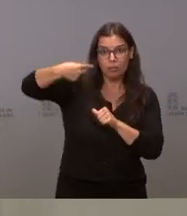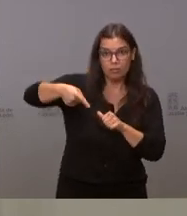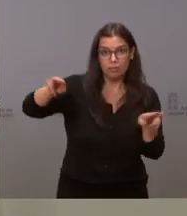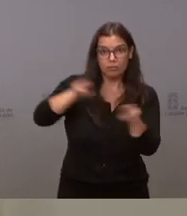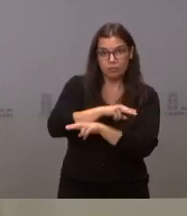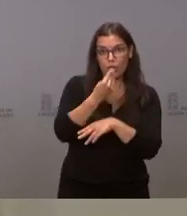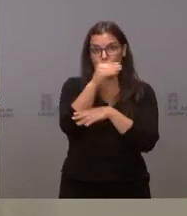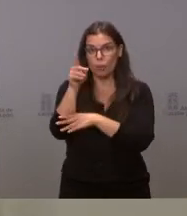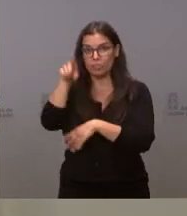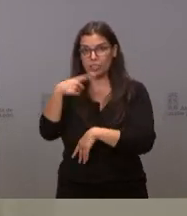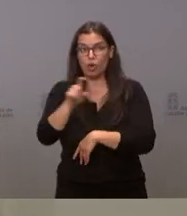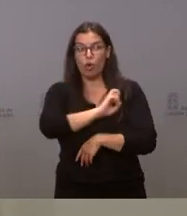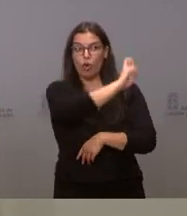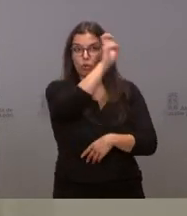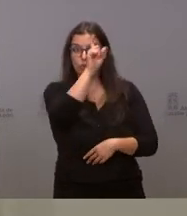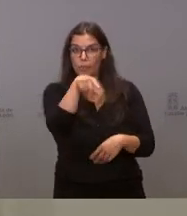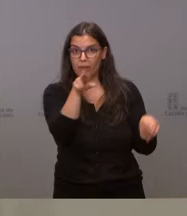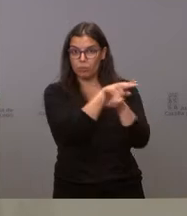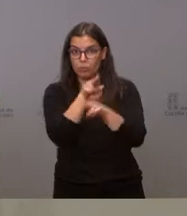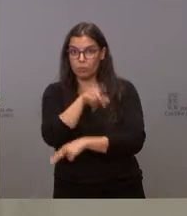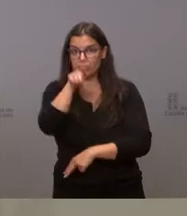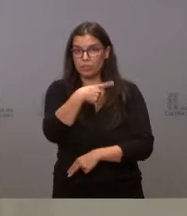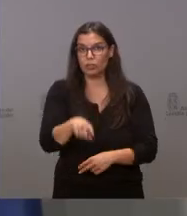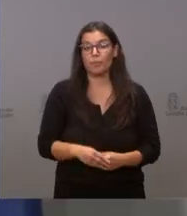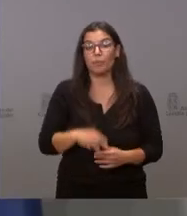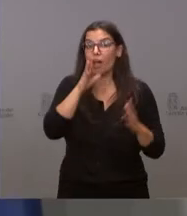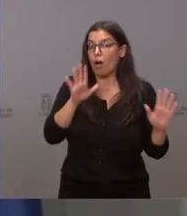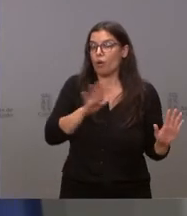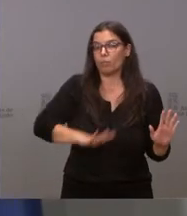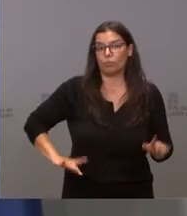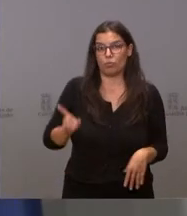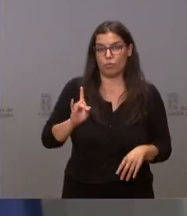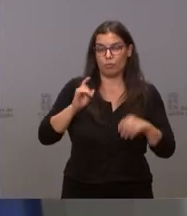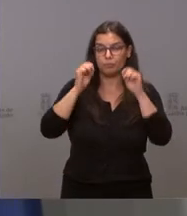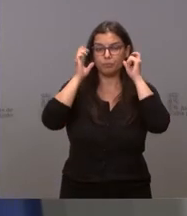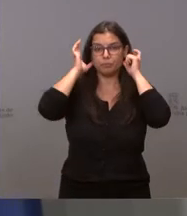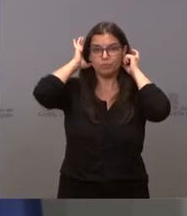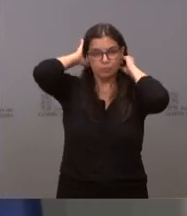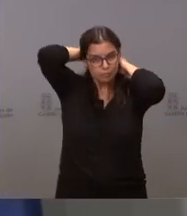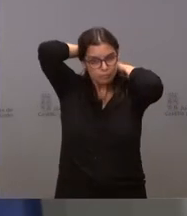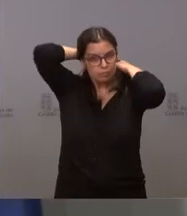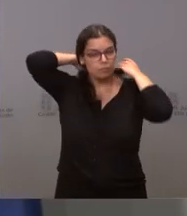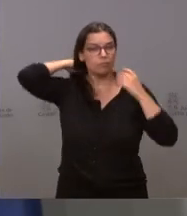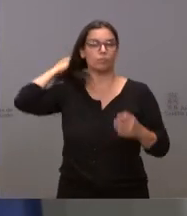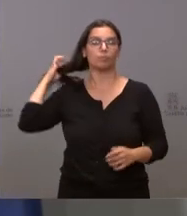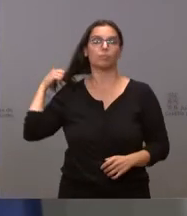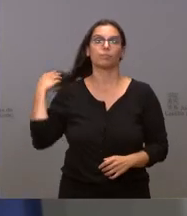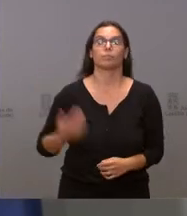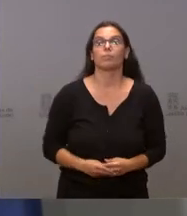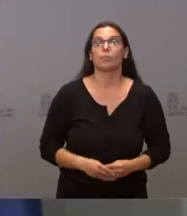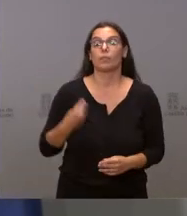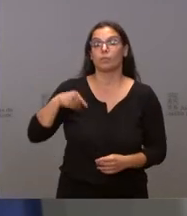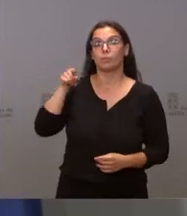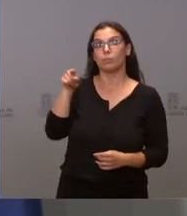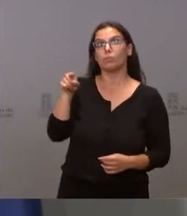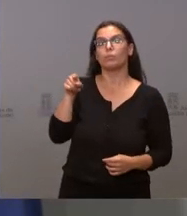colectivo, en otras partes de la comunidad? No, en este momento. Es decir, que esa cancelación se ha debido a